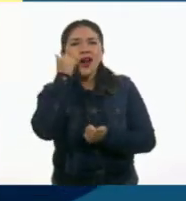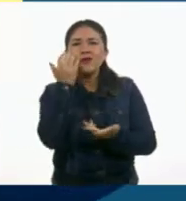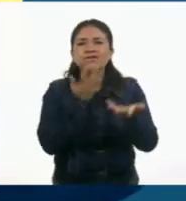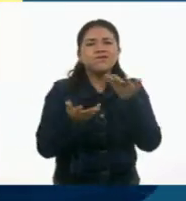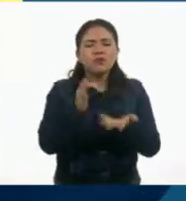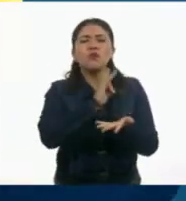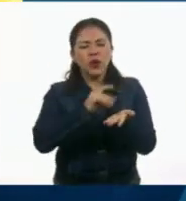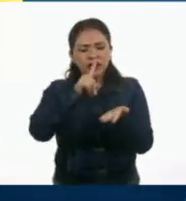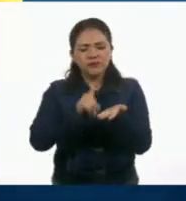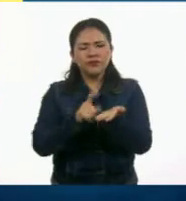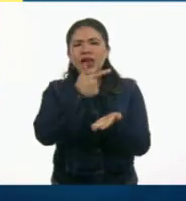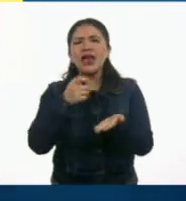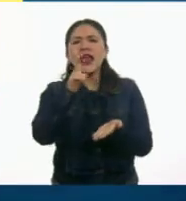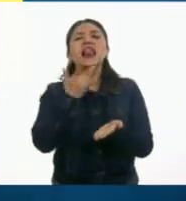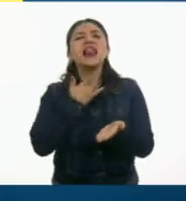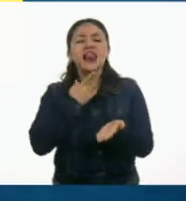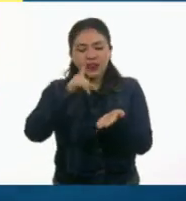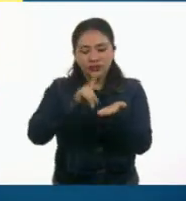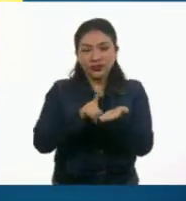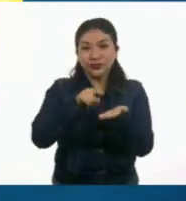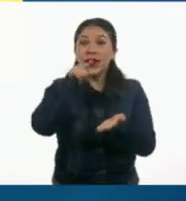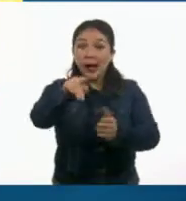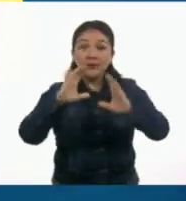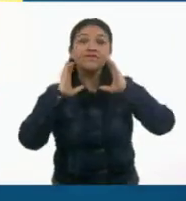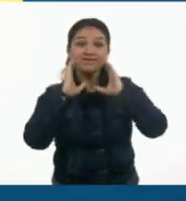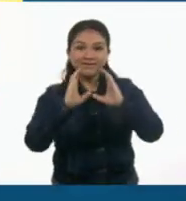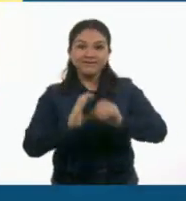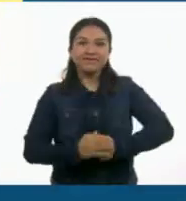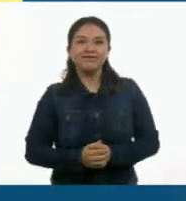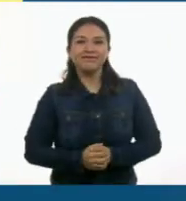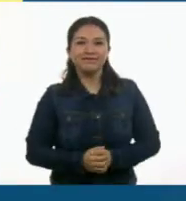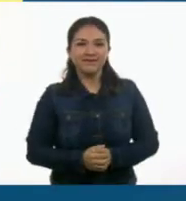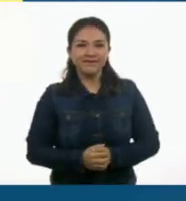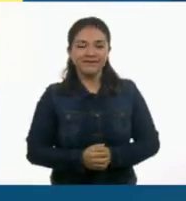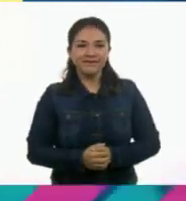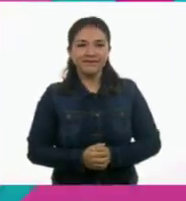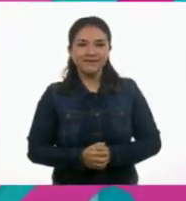jabón, usa desinfectantes a base de alcohol. ¡Cuídate!